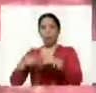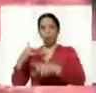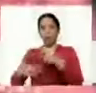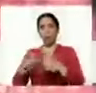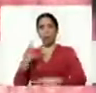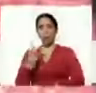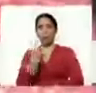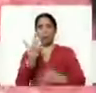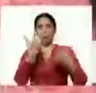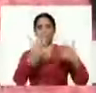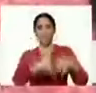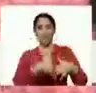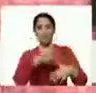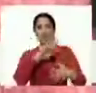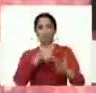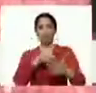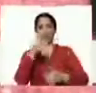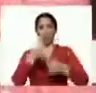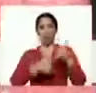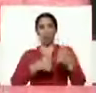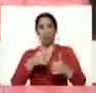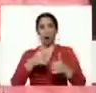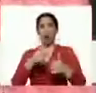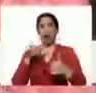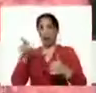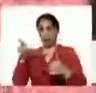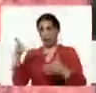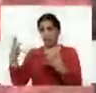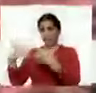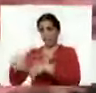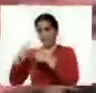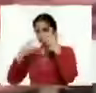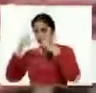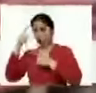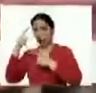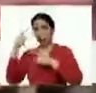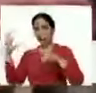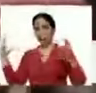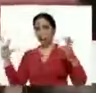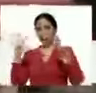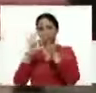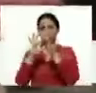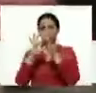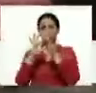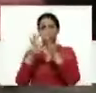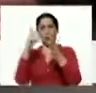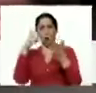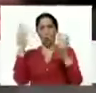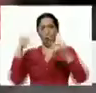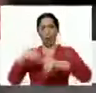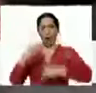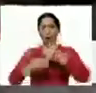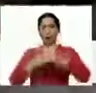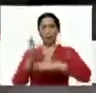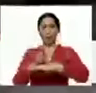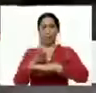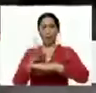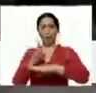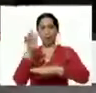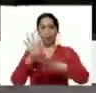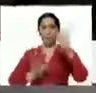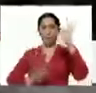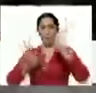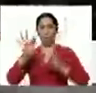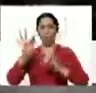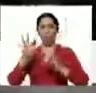nacional con la cual la corporación Hugo Chávez está haciendo convenio para ser utilizada esta fórmula